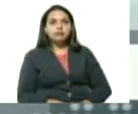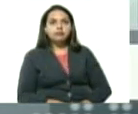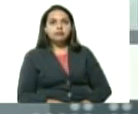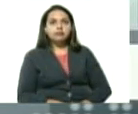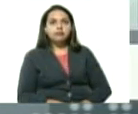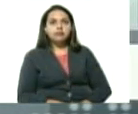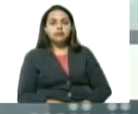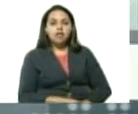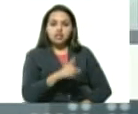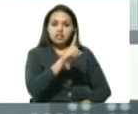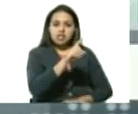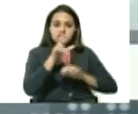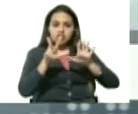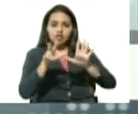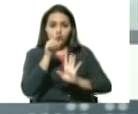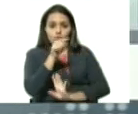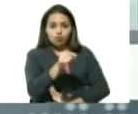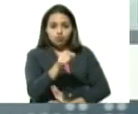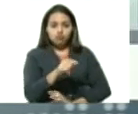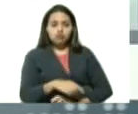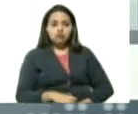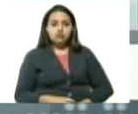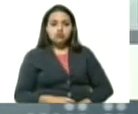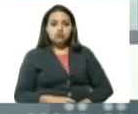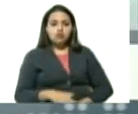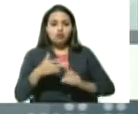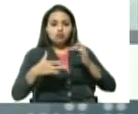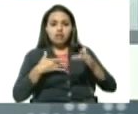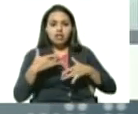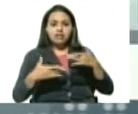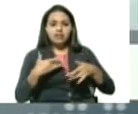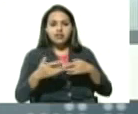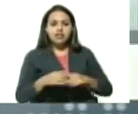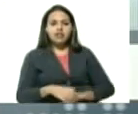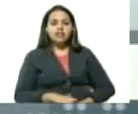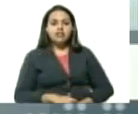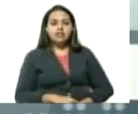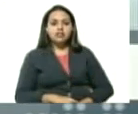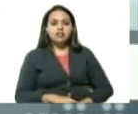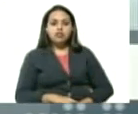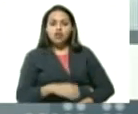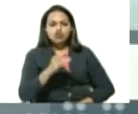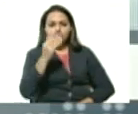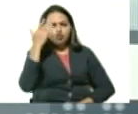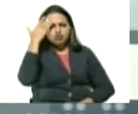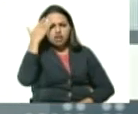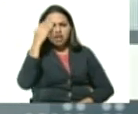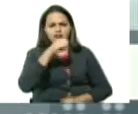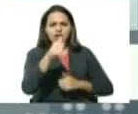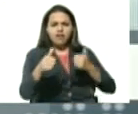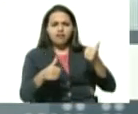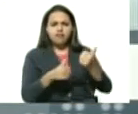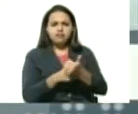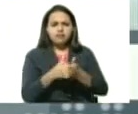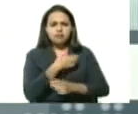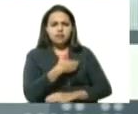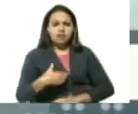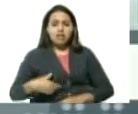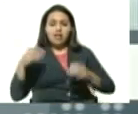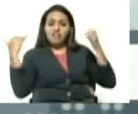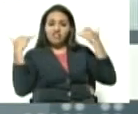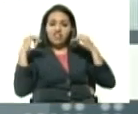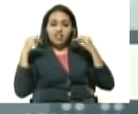18 de ellos de un evento en el Vigía yo no sé si la vicepresidenta tiene todos los datos para que lo explique una fiesta una rumba